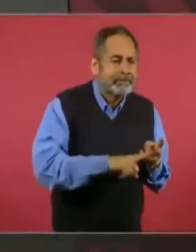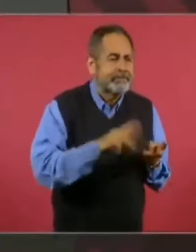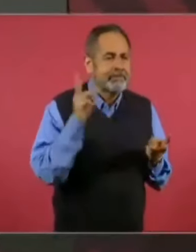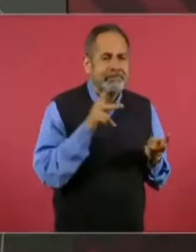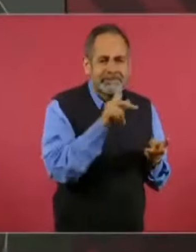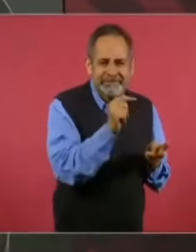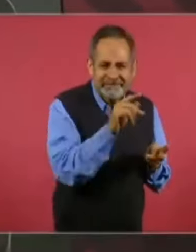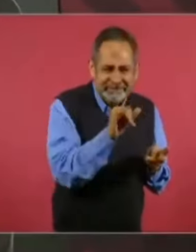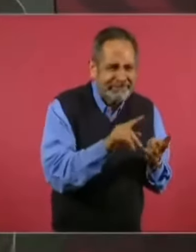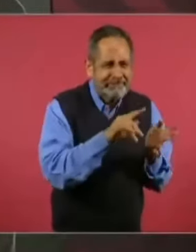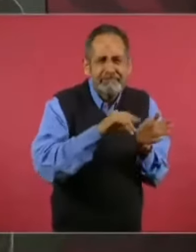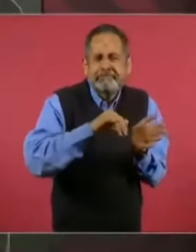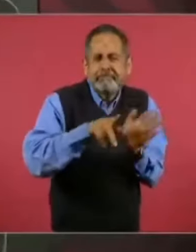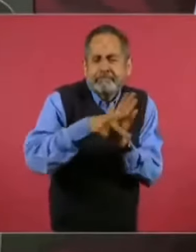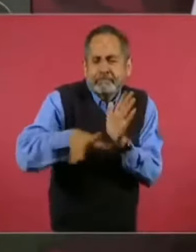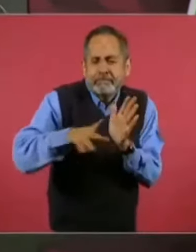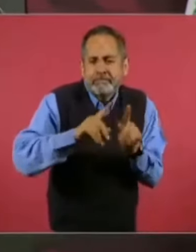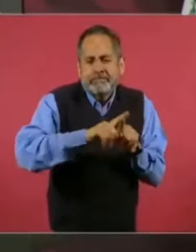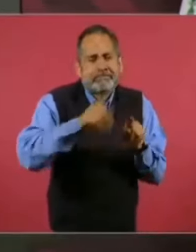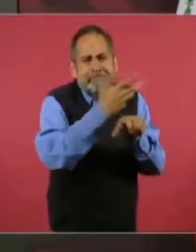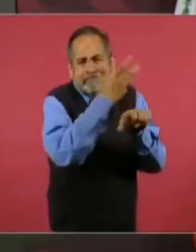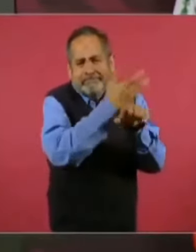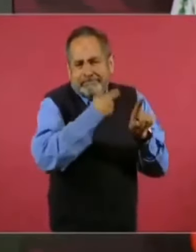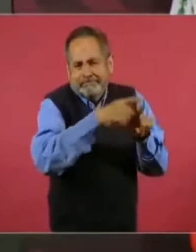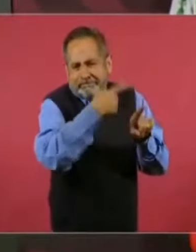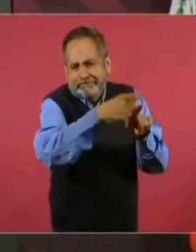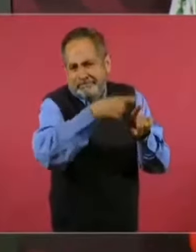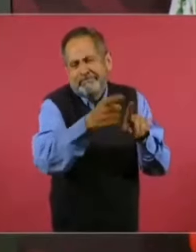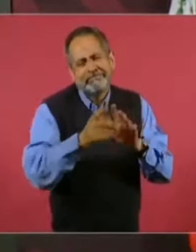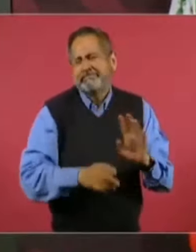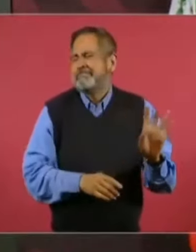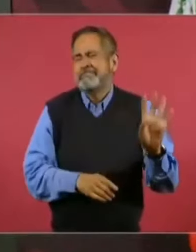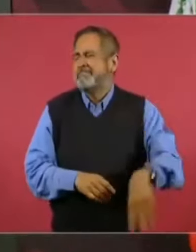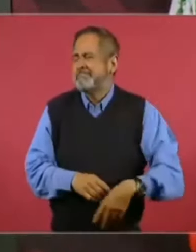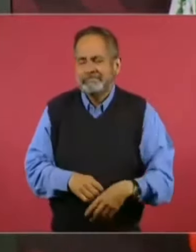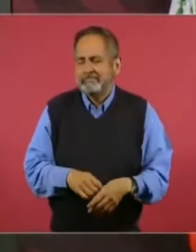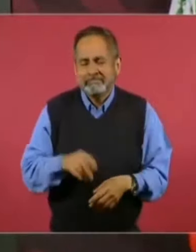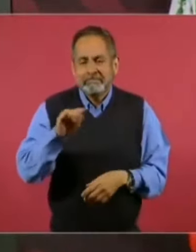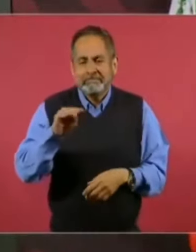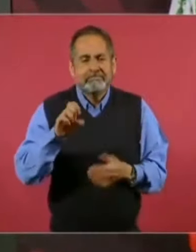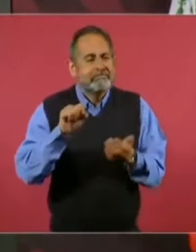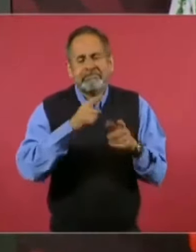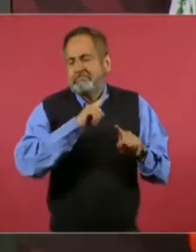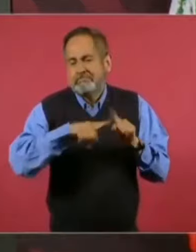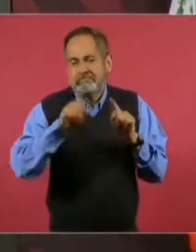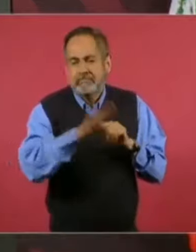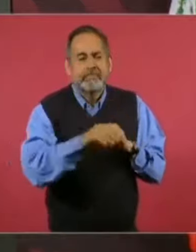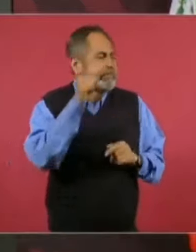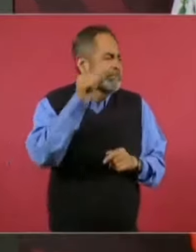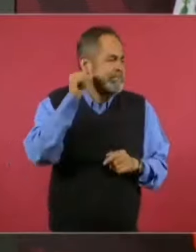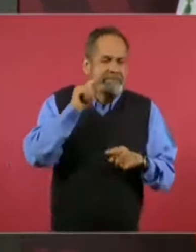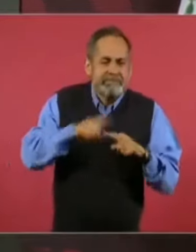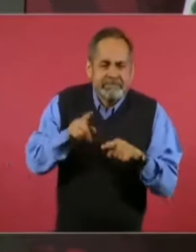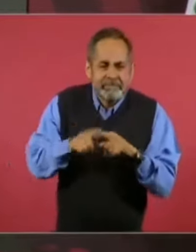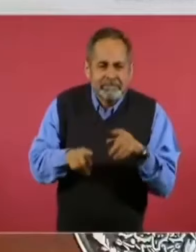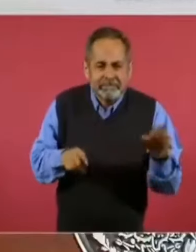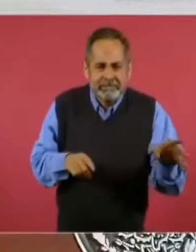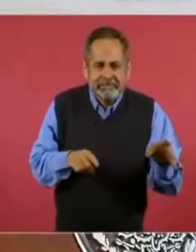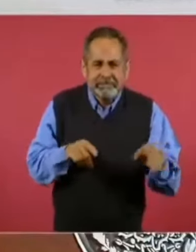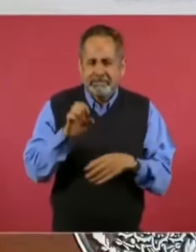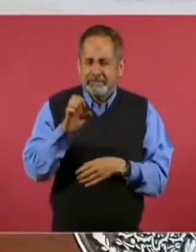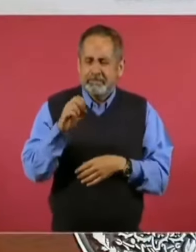Times, ayer sacó, ¿cómo se llama esta otra revista?, De Conings,